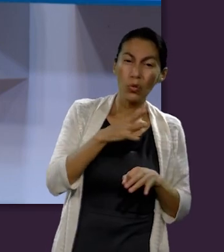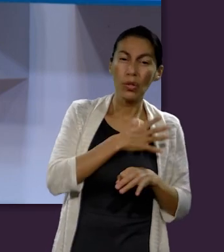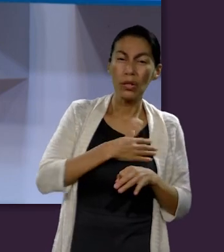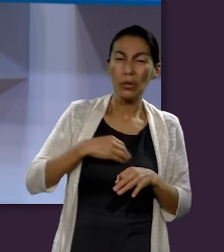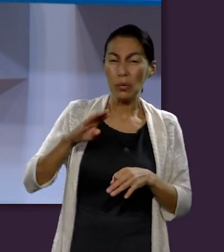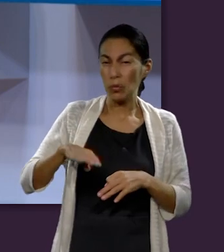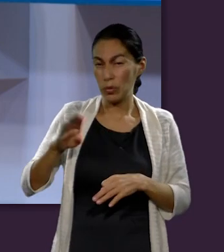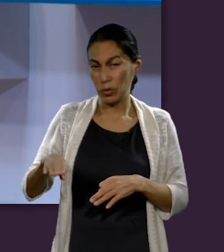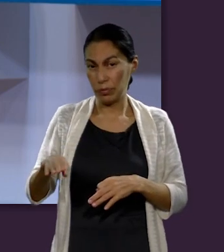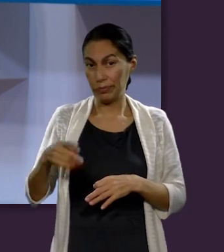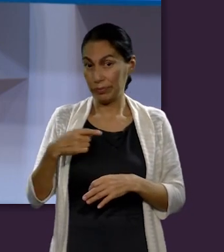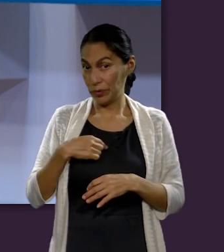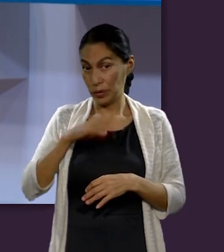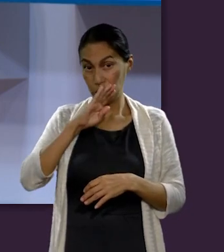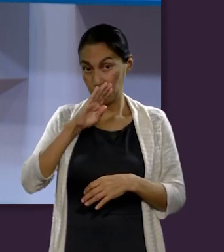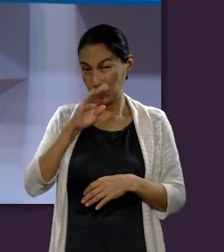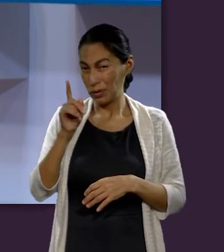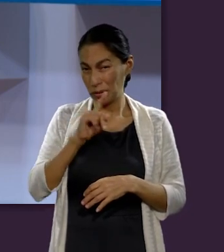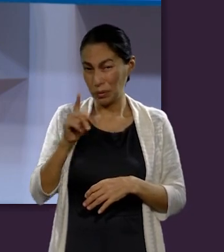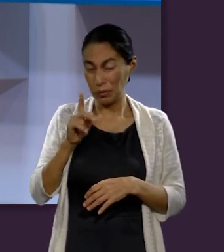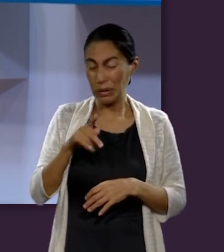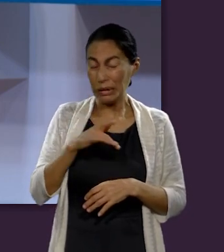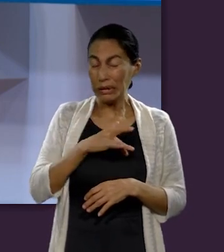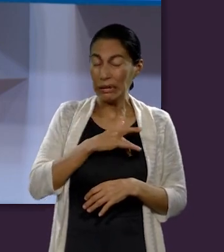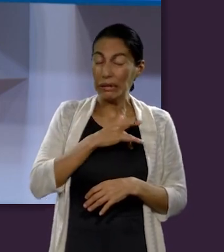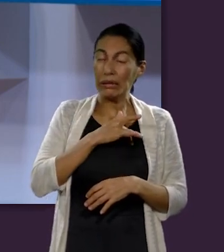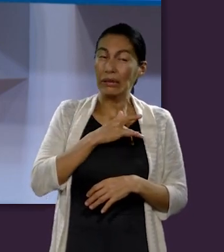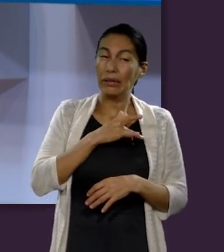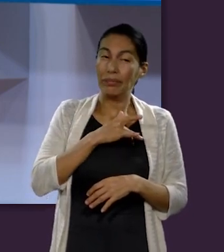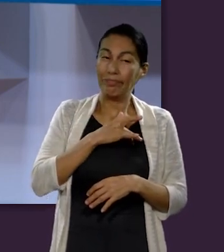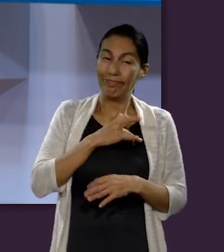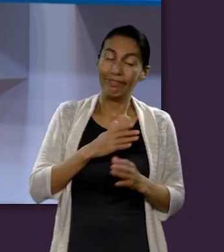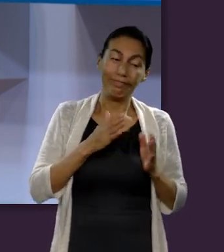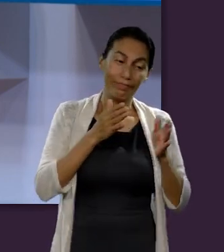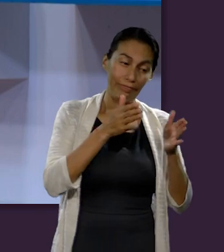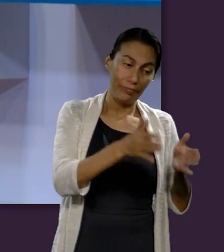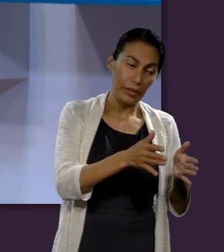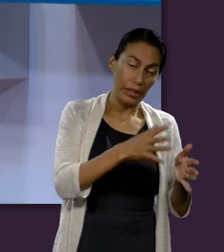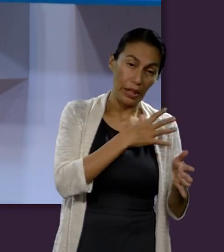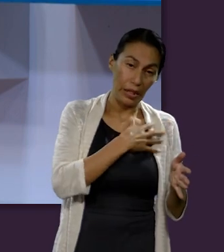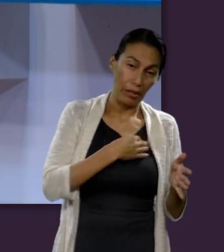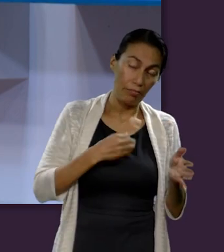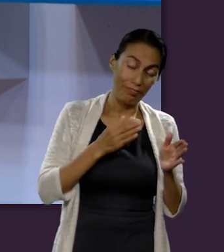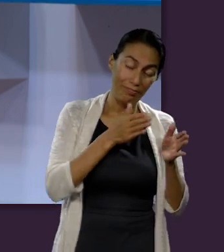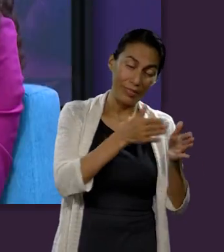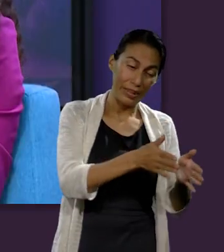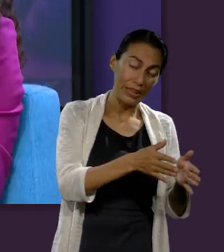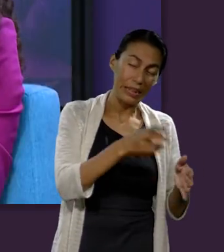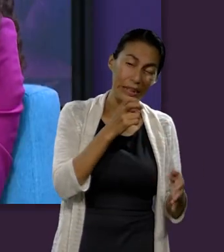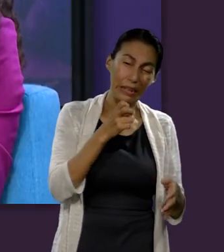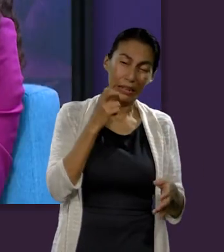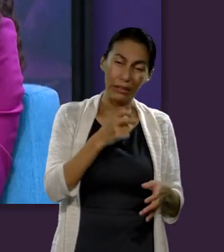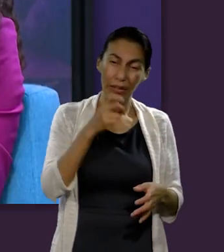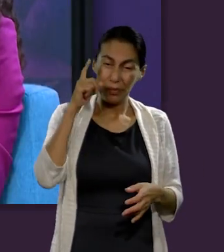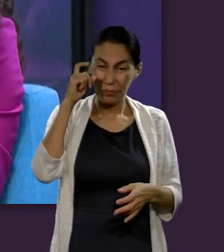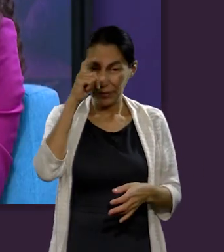apenas alcanzo a imaginar lo que significa enterrar a un hijo